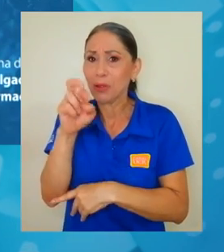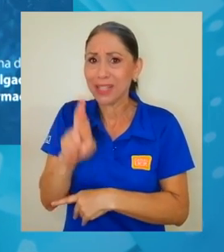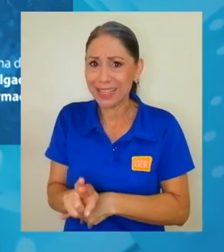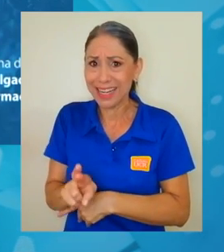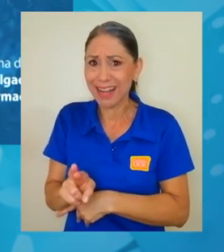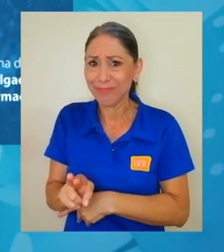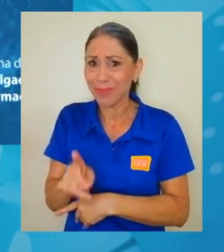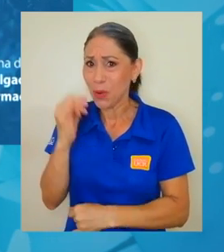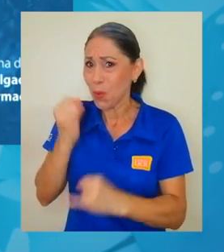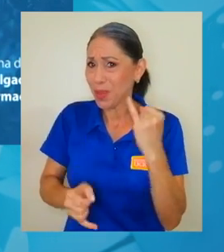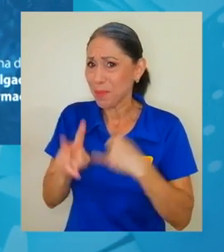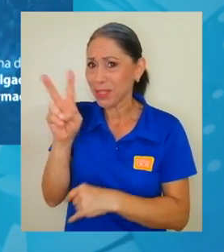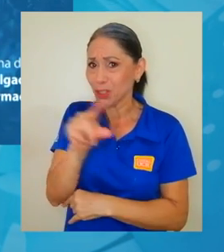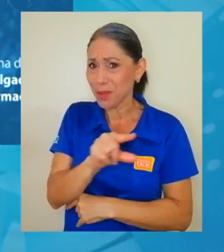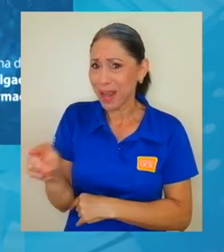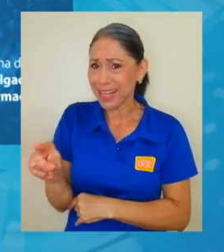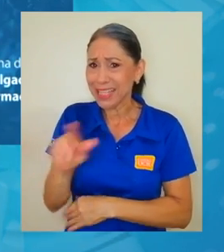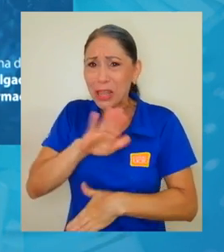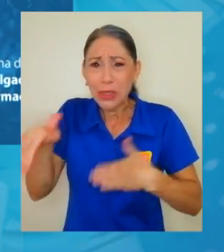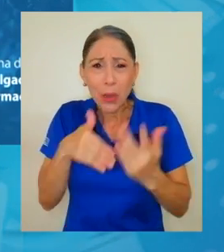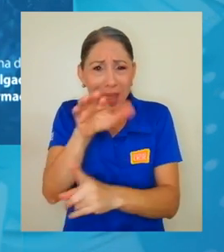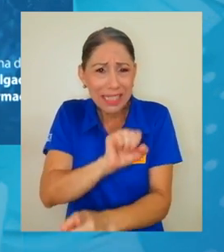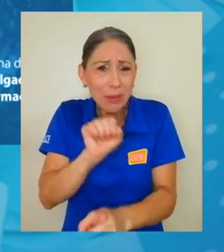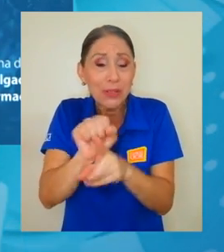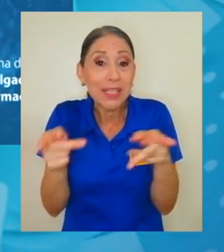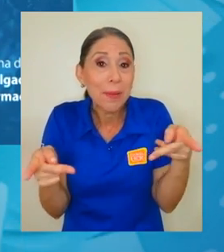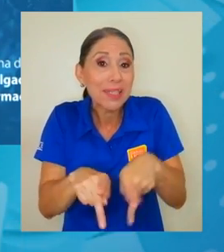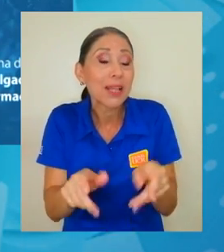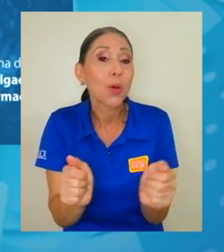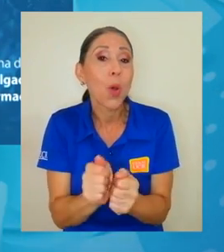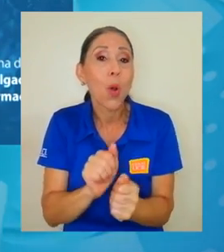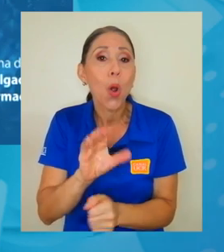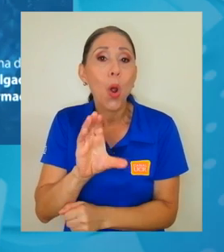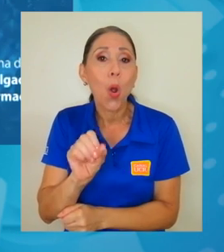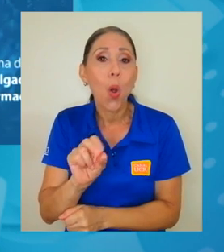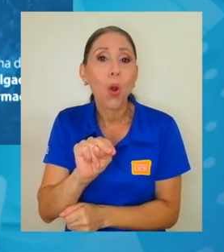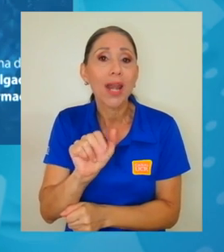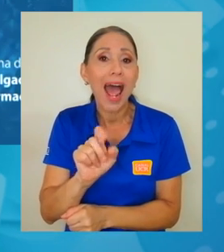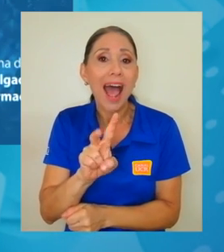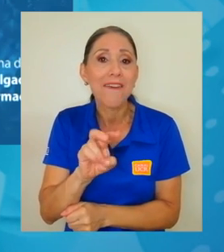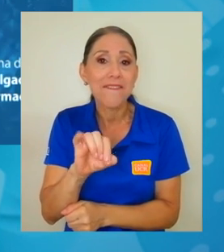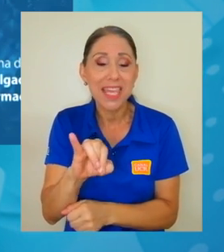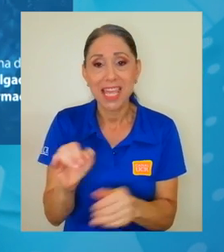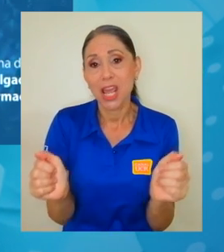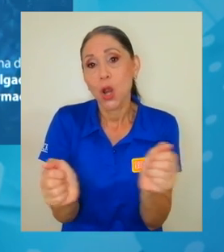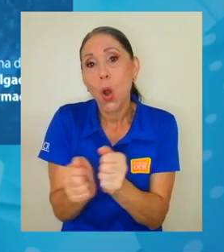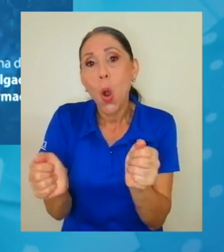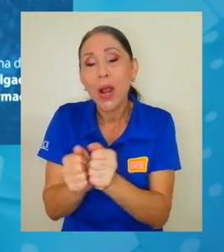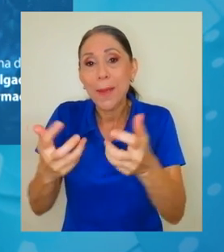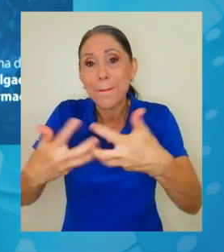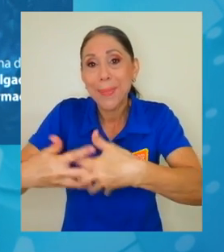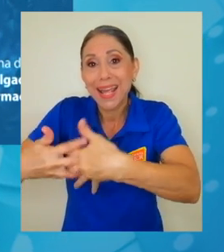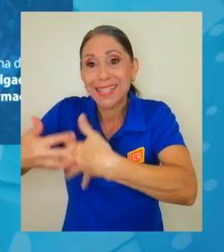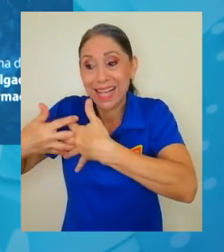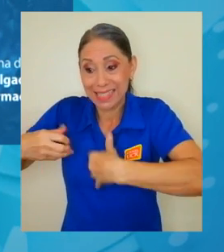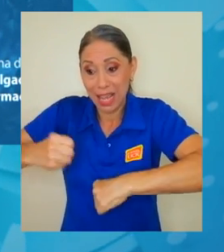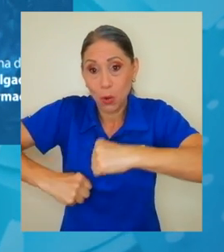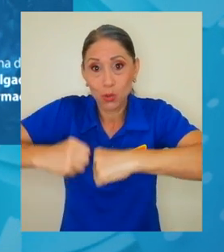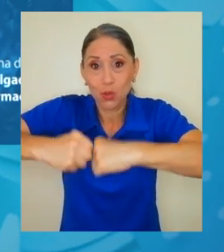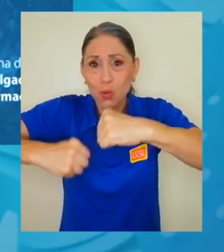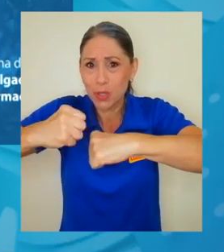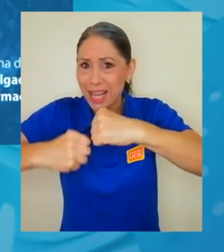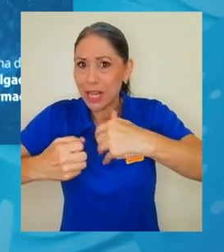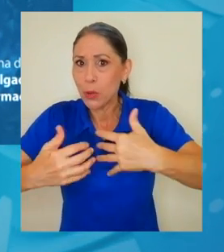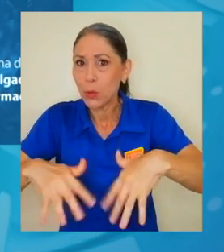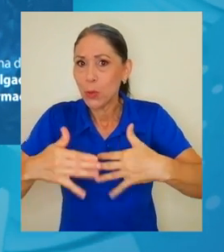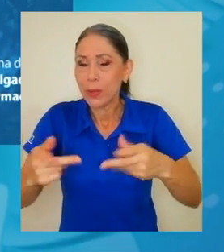de todo este escándalo en torno al CONAVI, a las empresas constructoras y demás, ¿podríamos atrevernos a decir que es